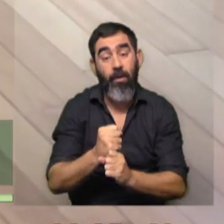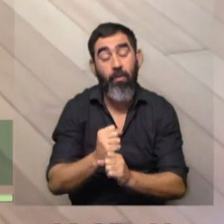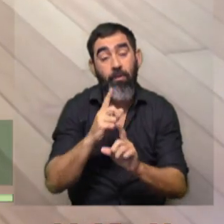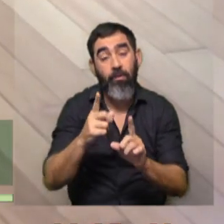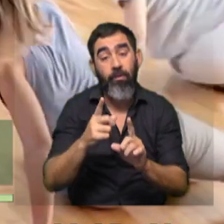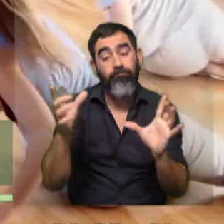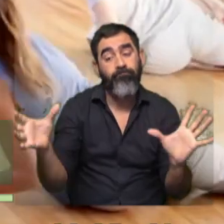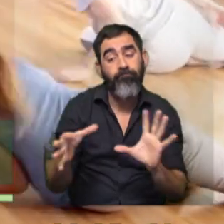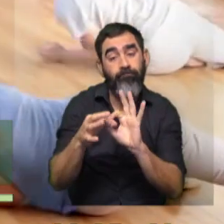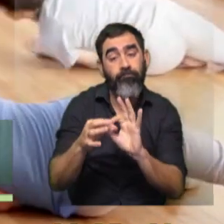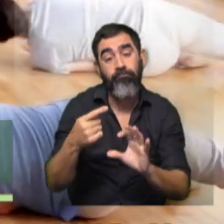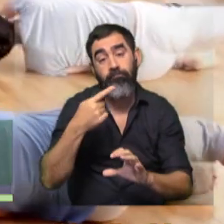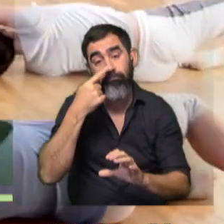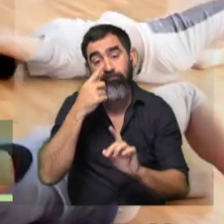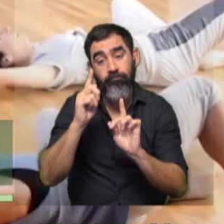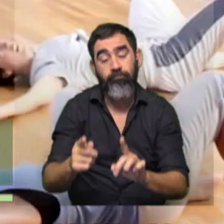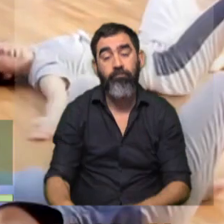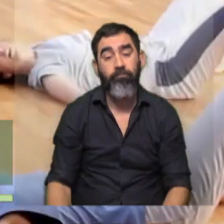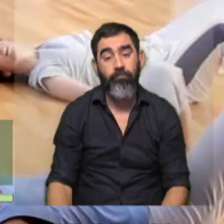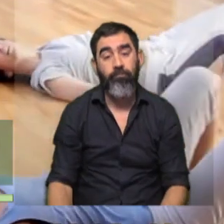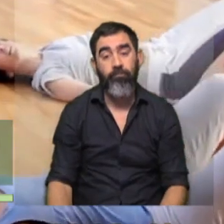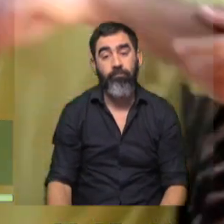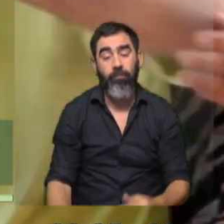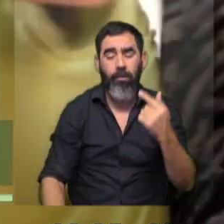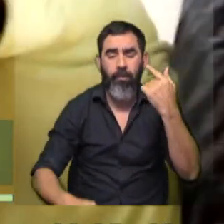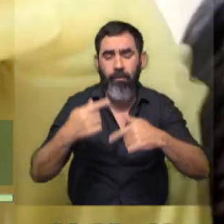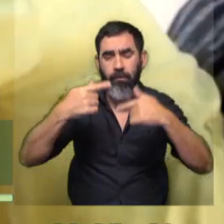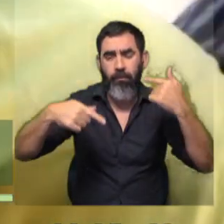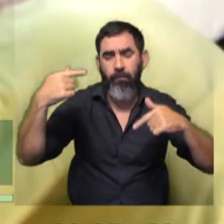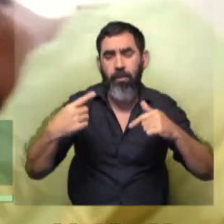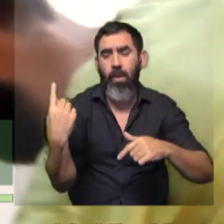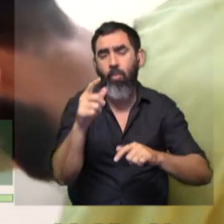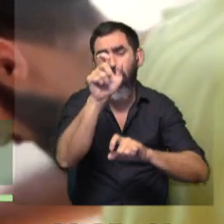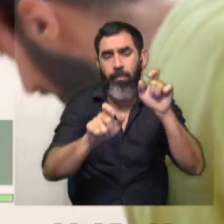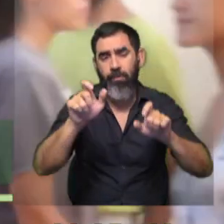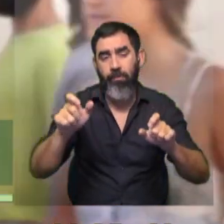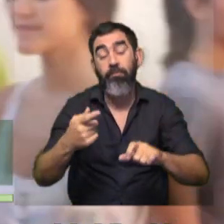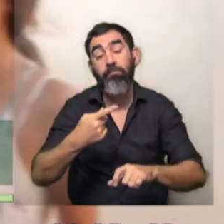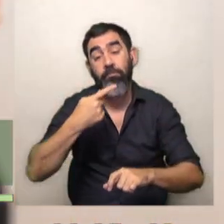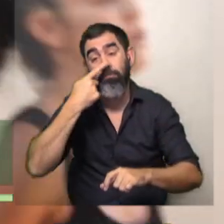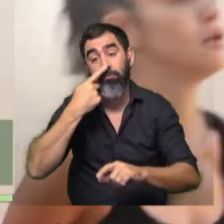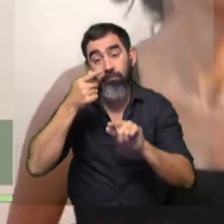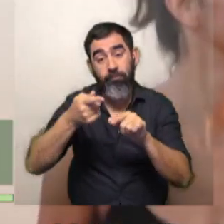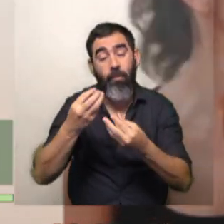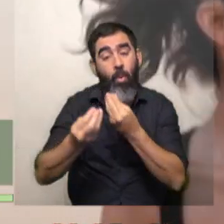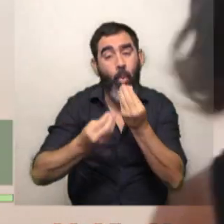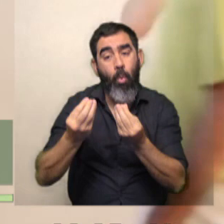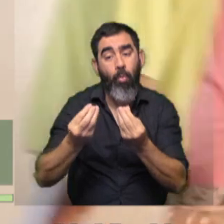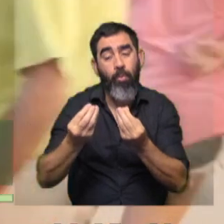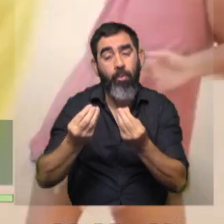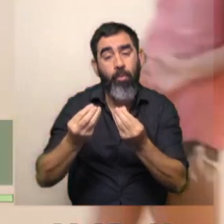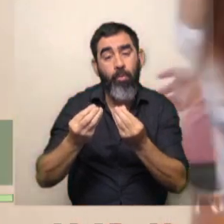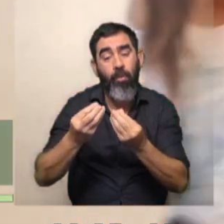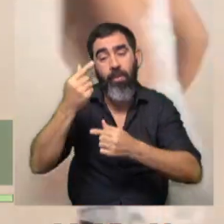unión muy potente, como desde la diversidad de cada persona. Lo que es interesante es eso, cómo trabajamos